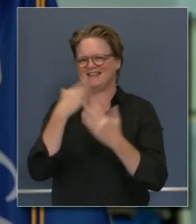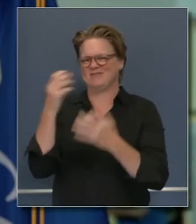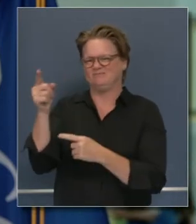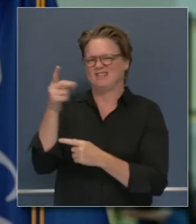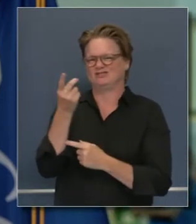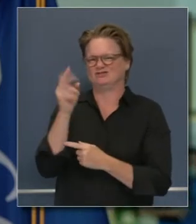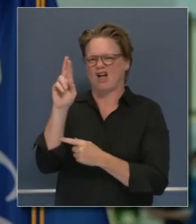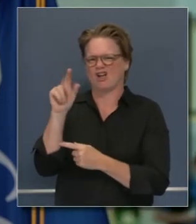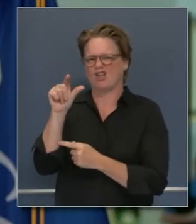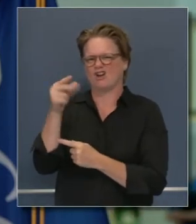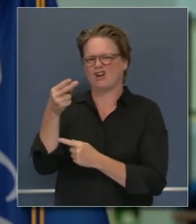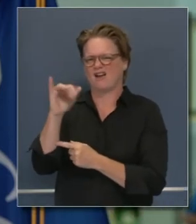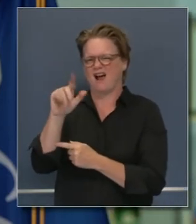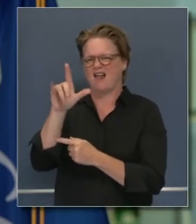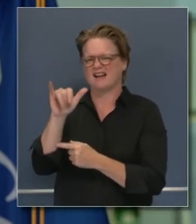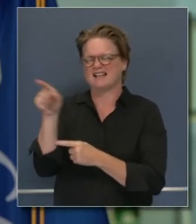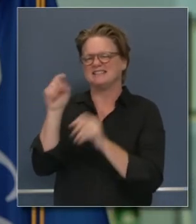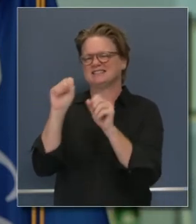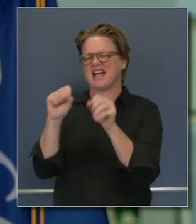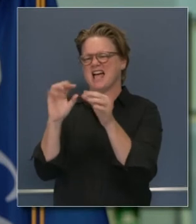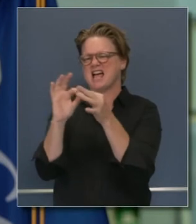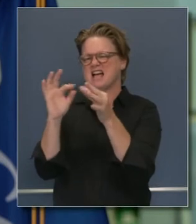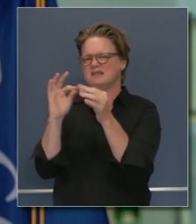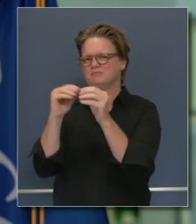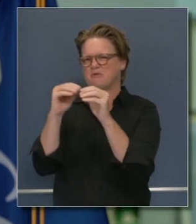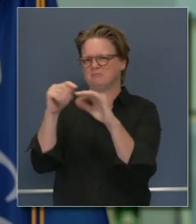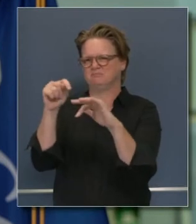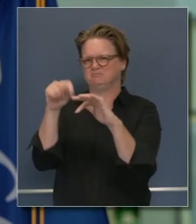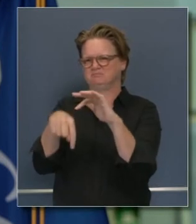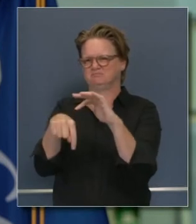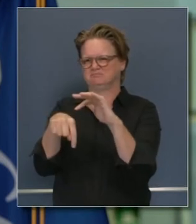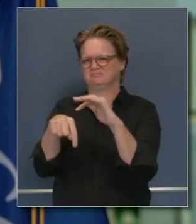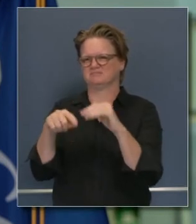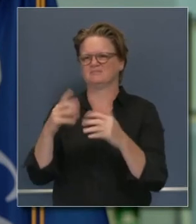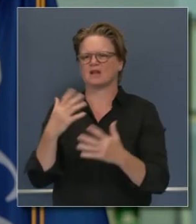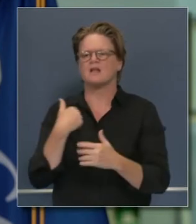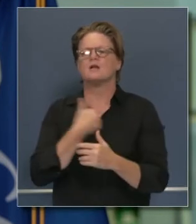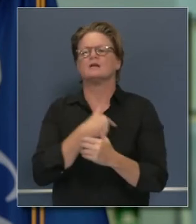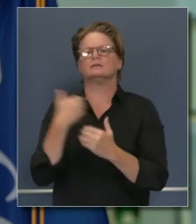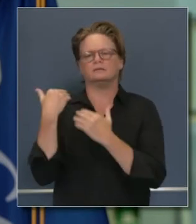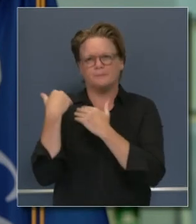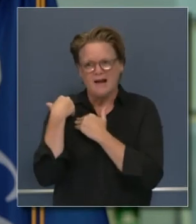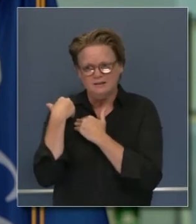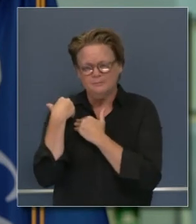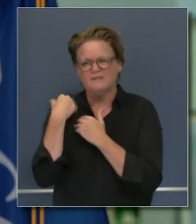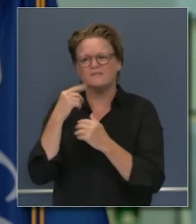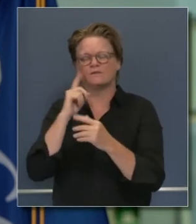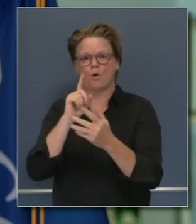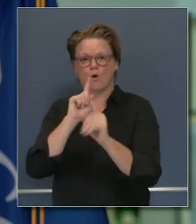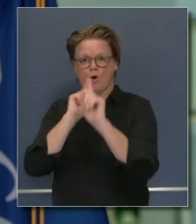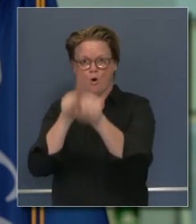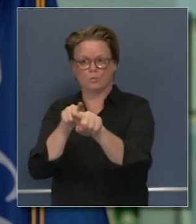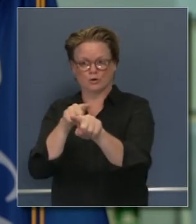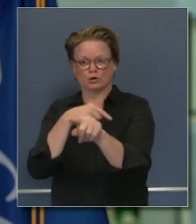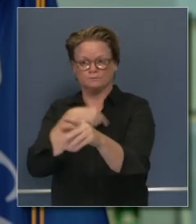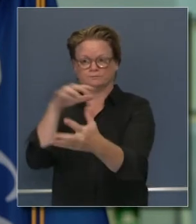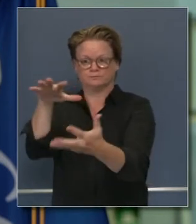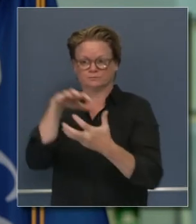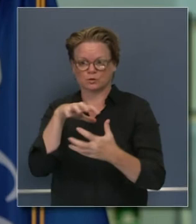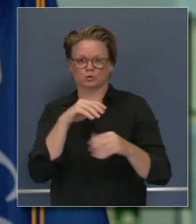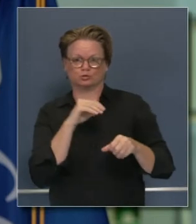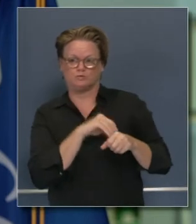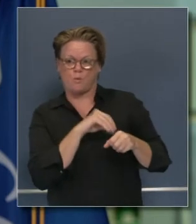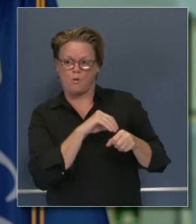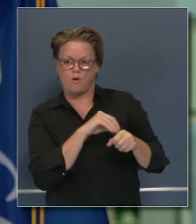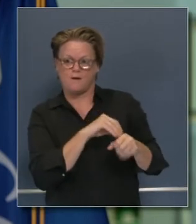somos responsables por la logística que es el transporte de las pruebas diagnósticas somos responsables por crear los